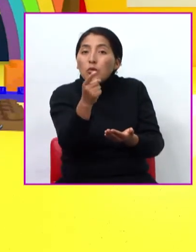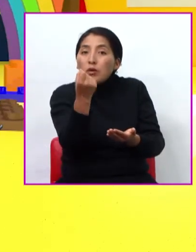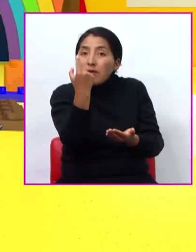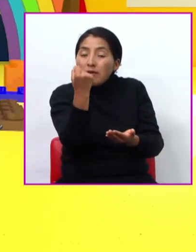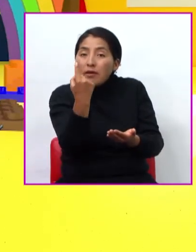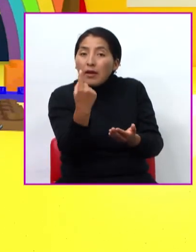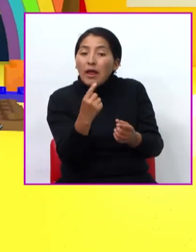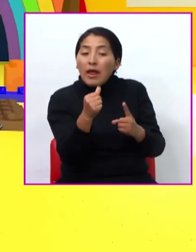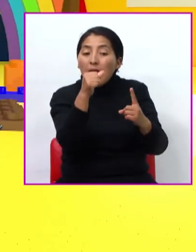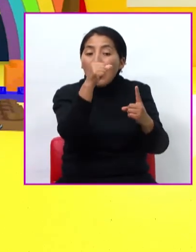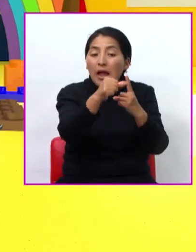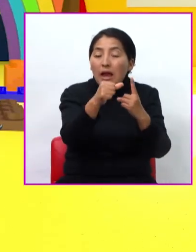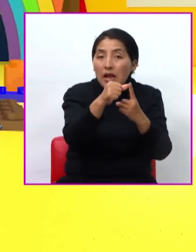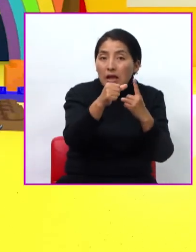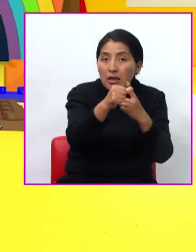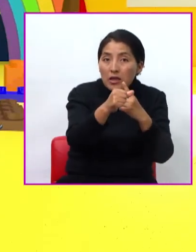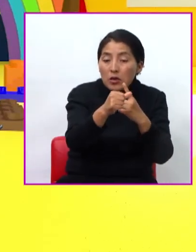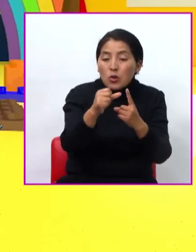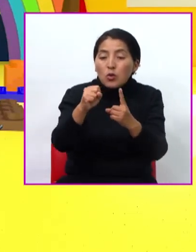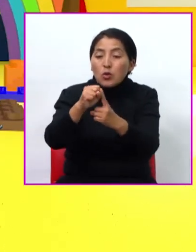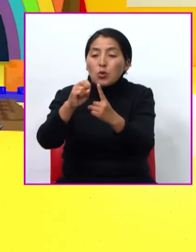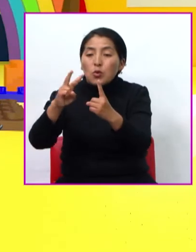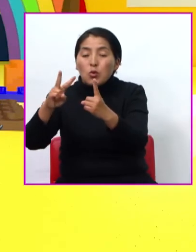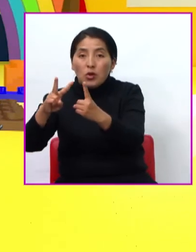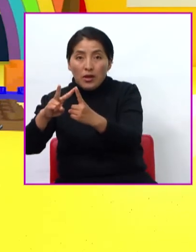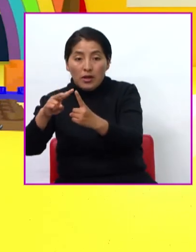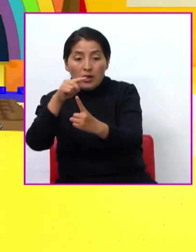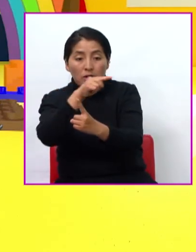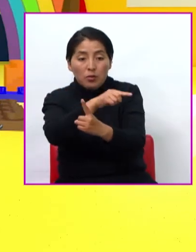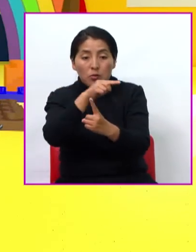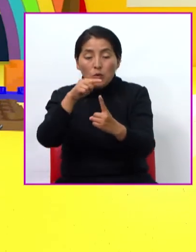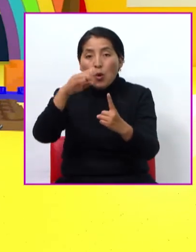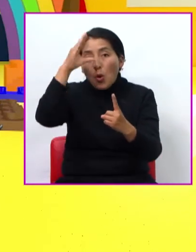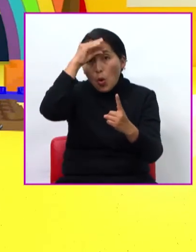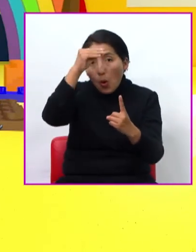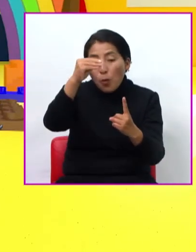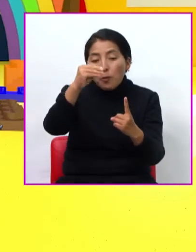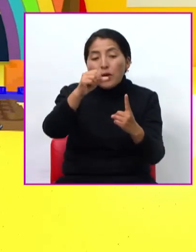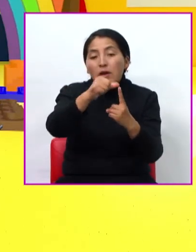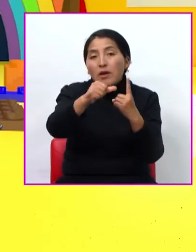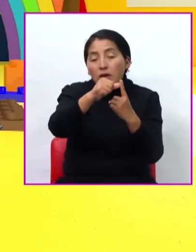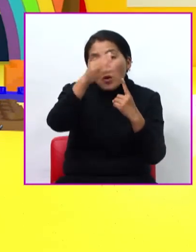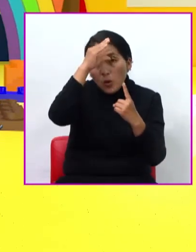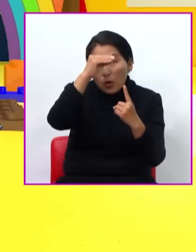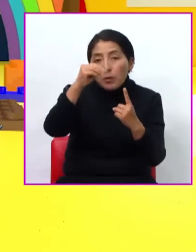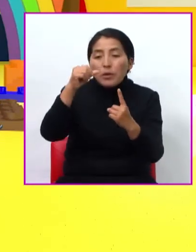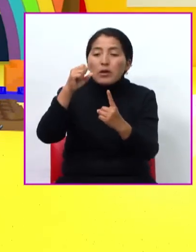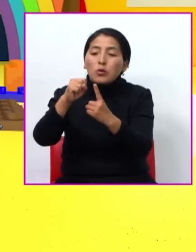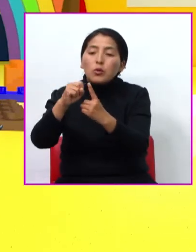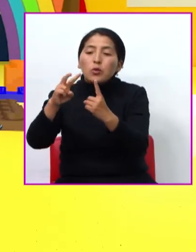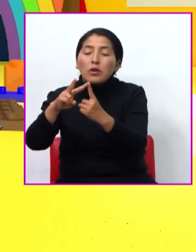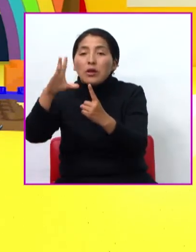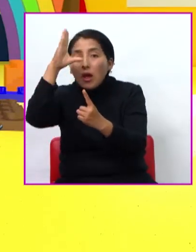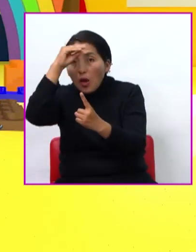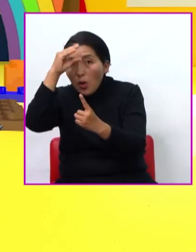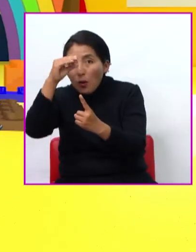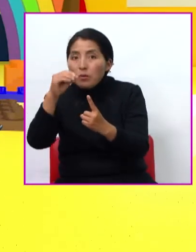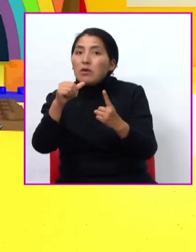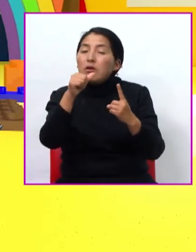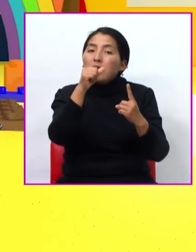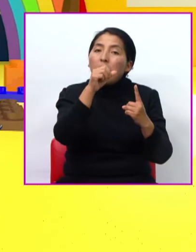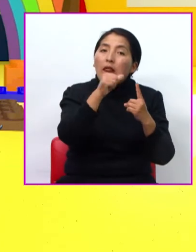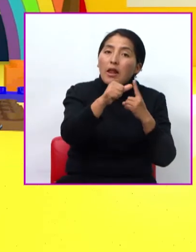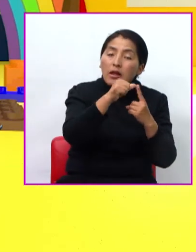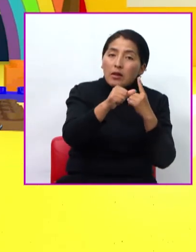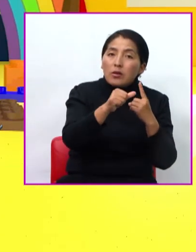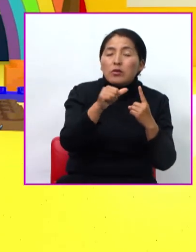tanto el artículo con el sustantivo para identificar si este es masculino o